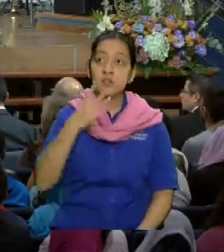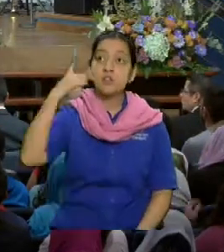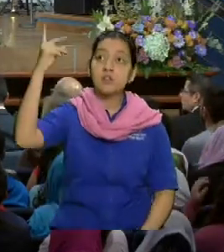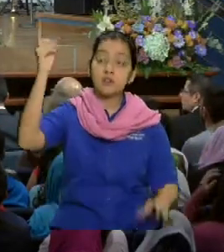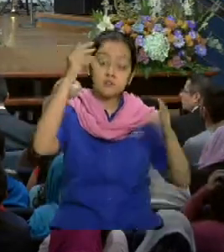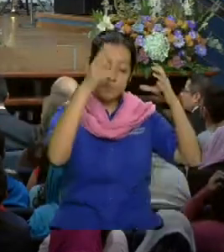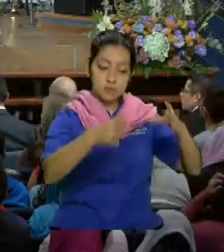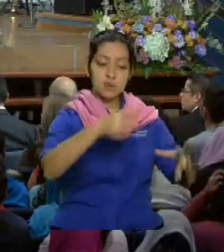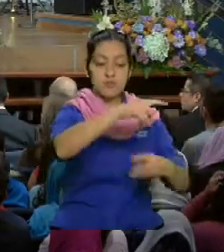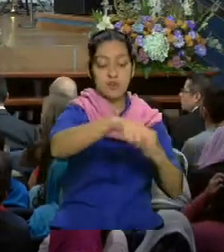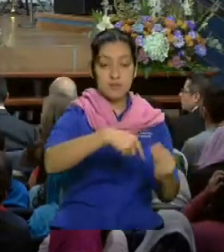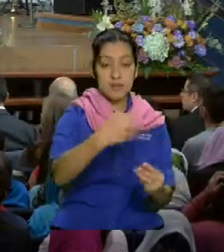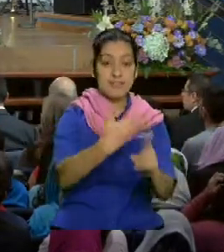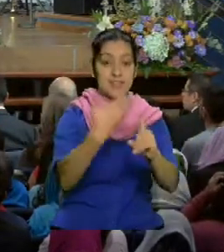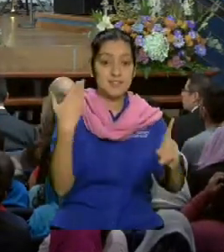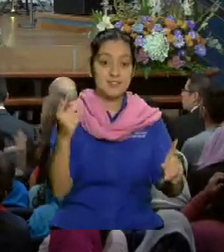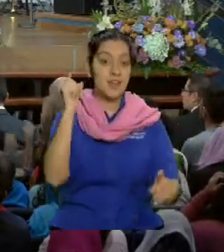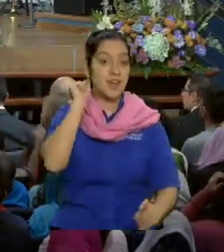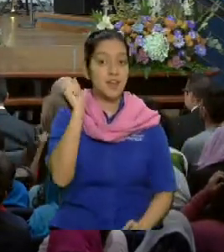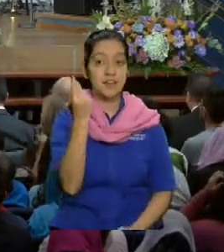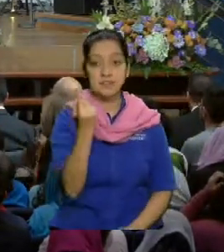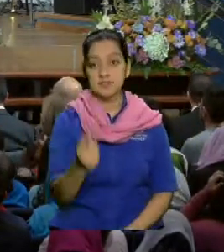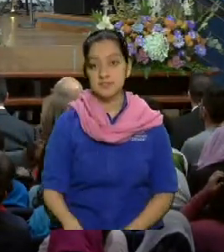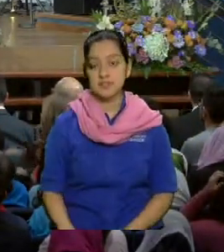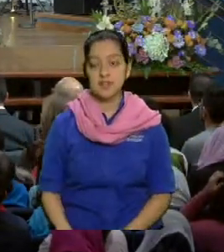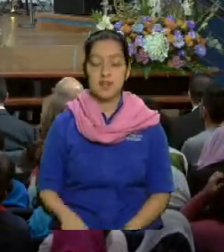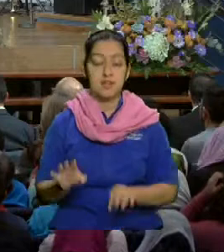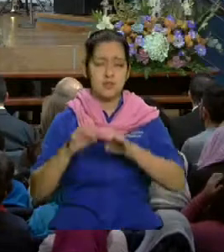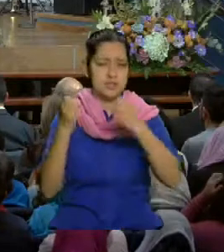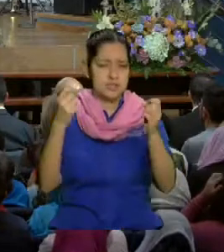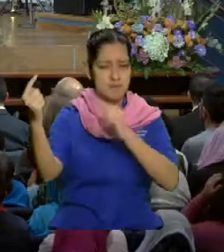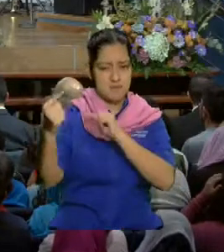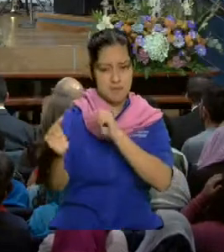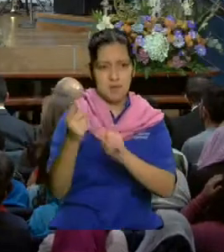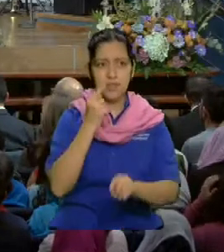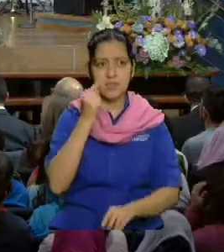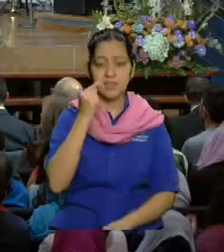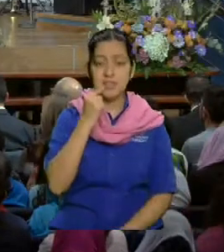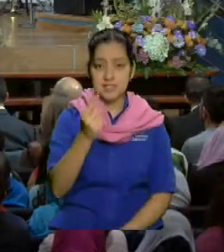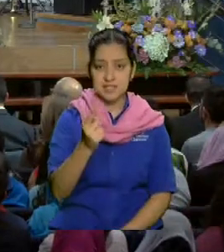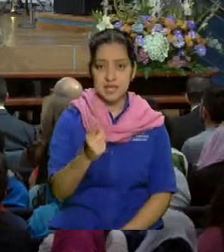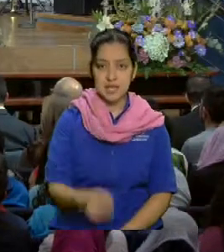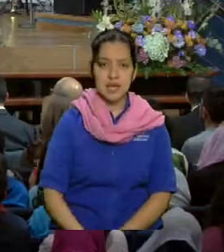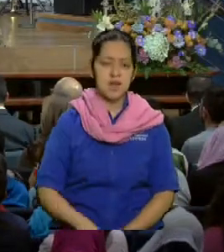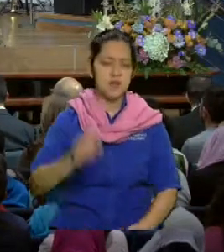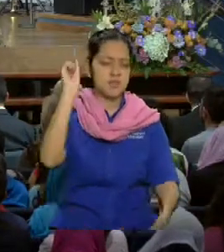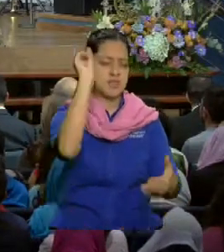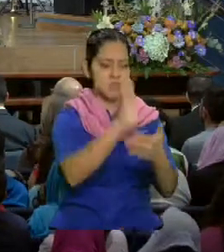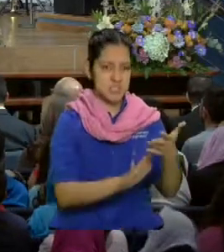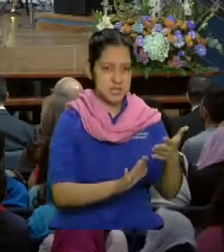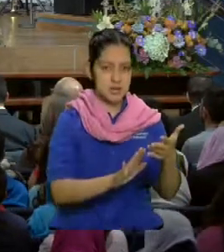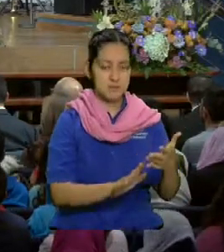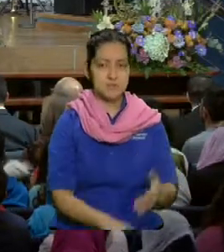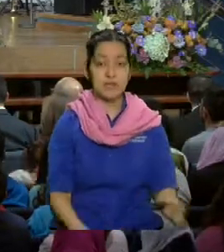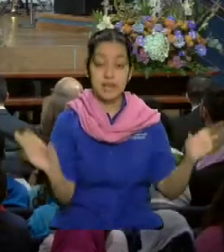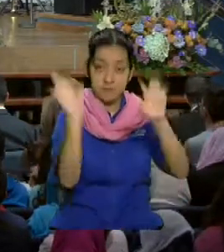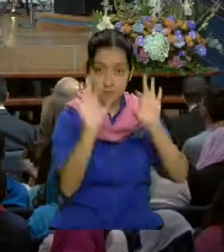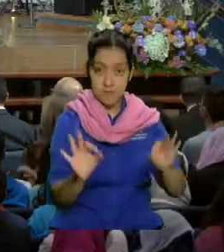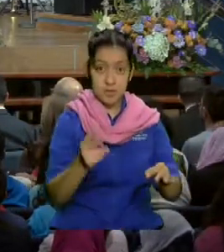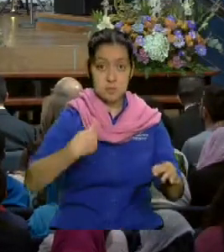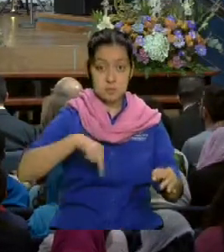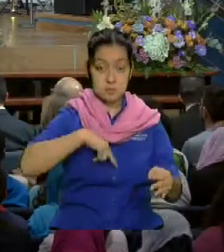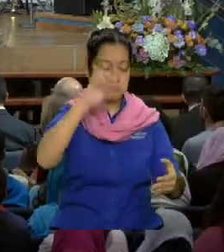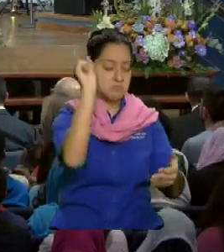desde el libro de Génesis. Entonces, el enemigo dice, lo vamos a manchar. Y la forma como lo vamos a manchar, es como